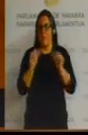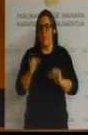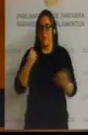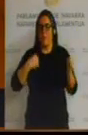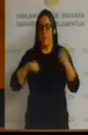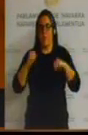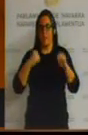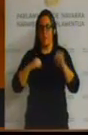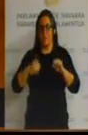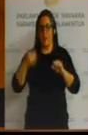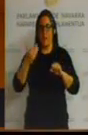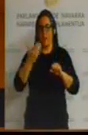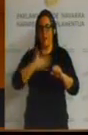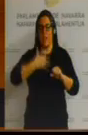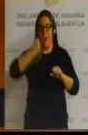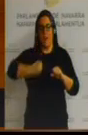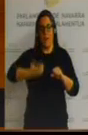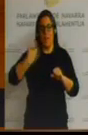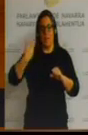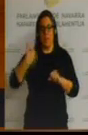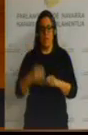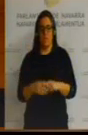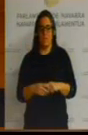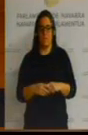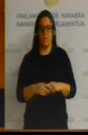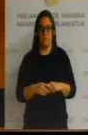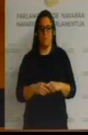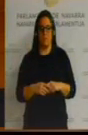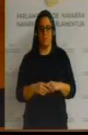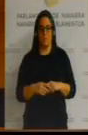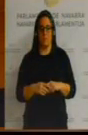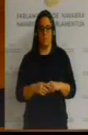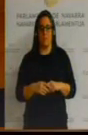anterior del alcalde no del anterior alcalde